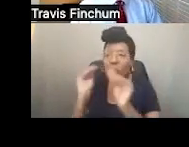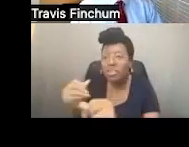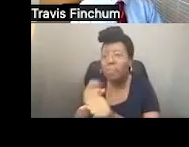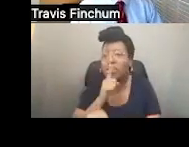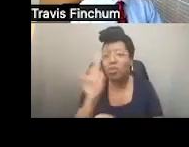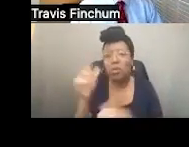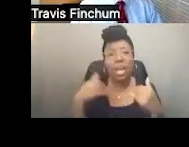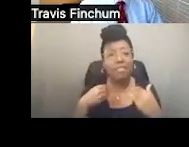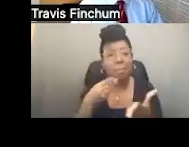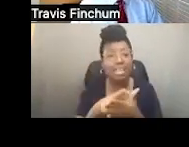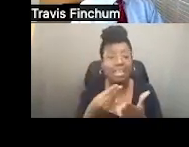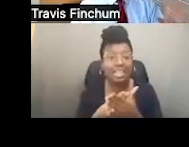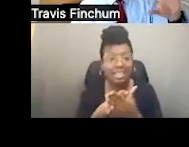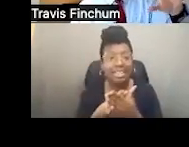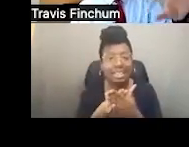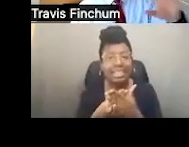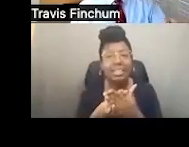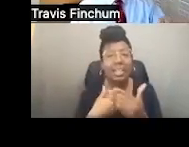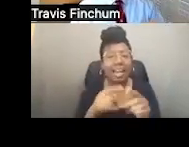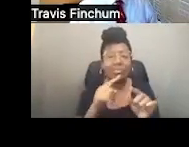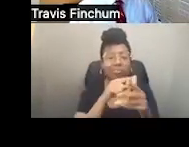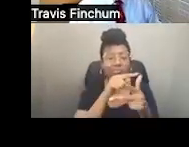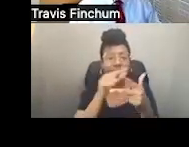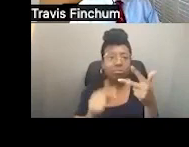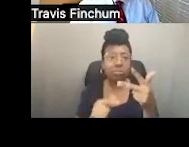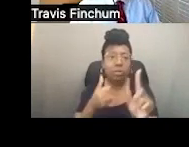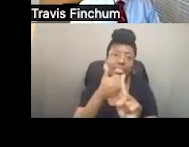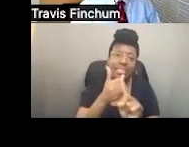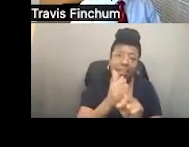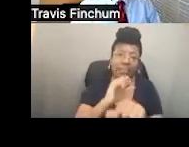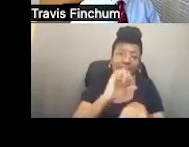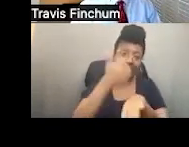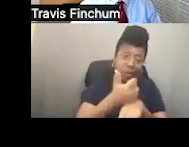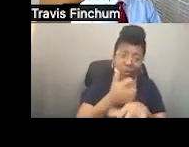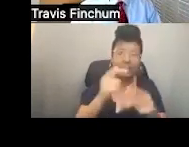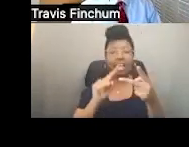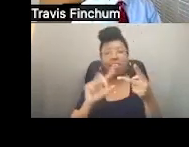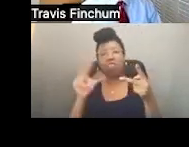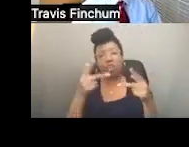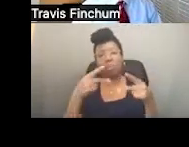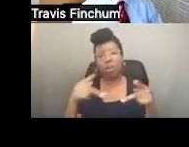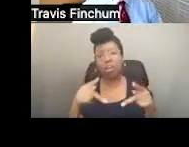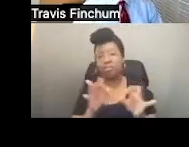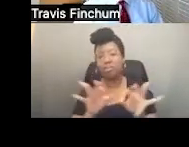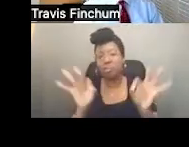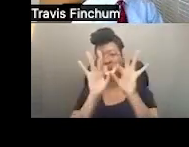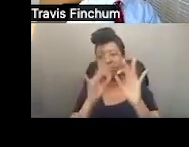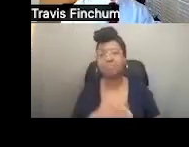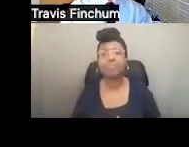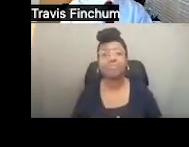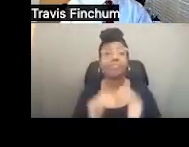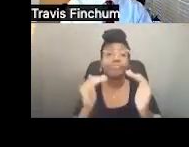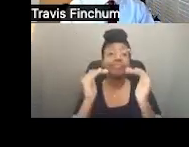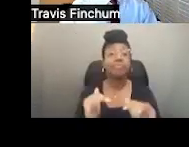que llegue al fideicomiso de terceras personas porque no se hizo bien el testamento. Lo que tengo aquí es un